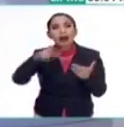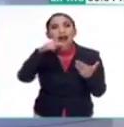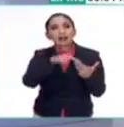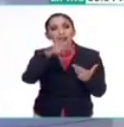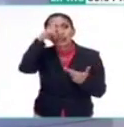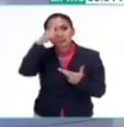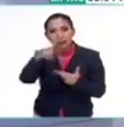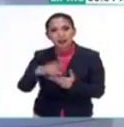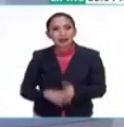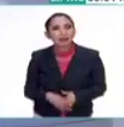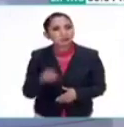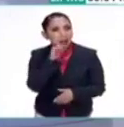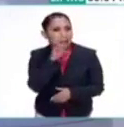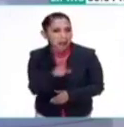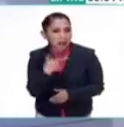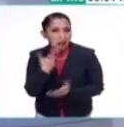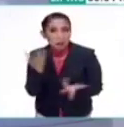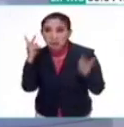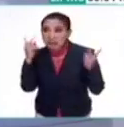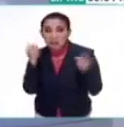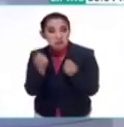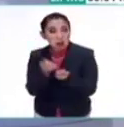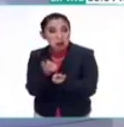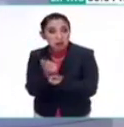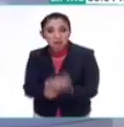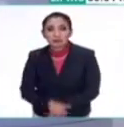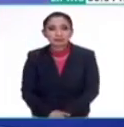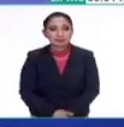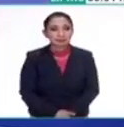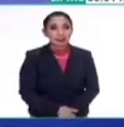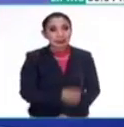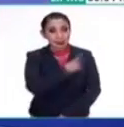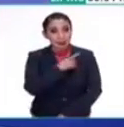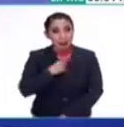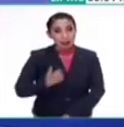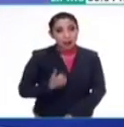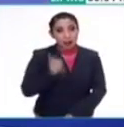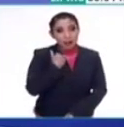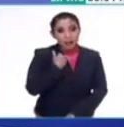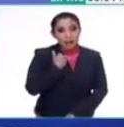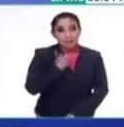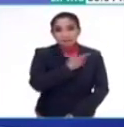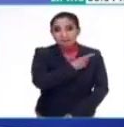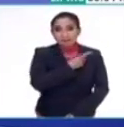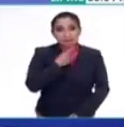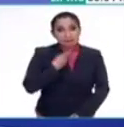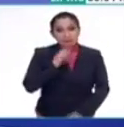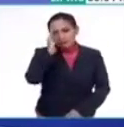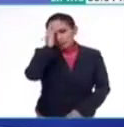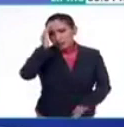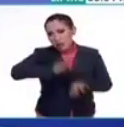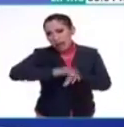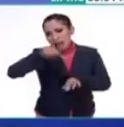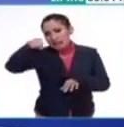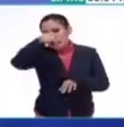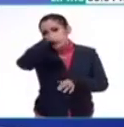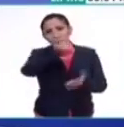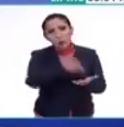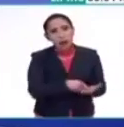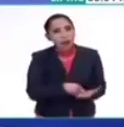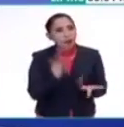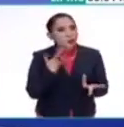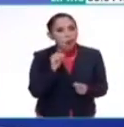de México que además no está muy visitada. Además, pues hay que aprovechar, ¿no? Deberíamos conocer más estos sitios que